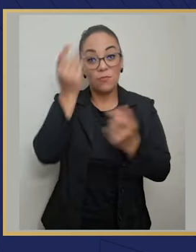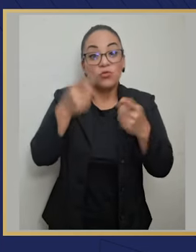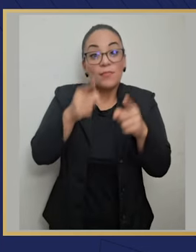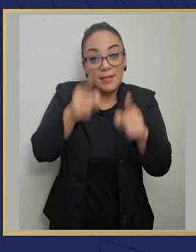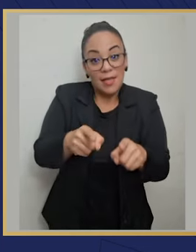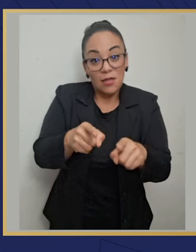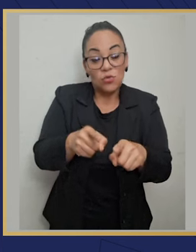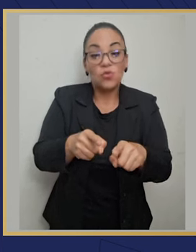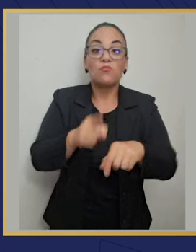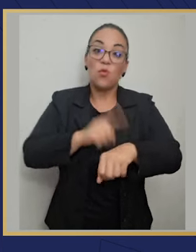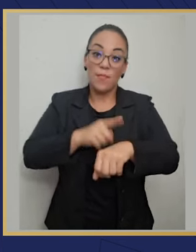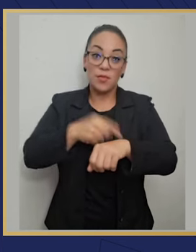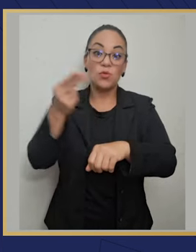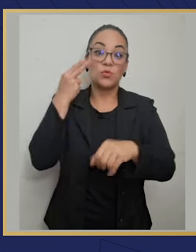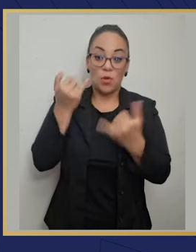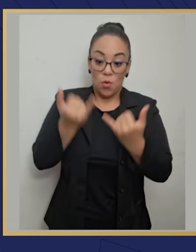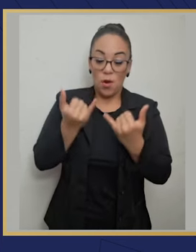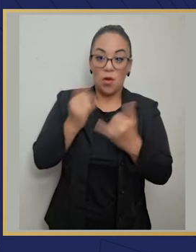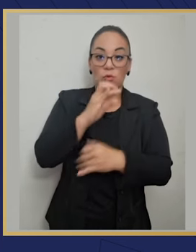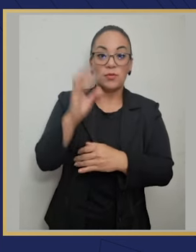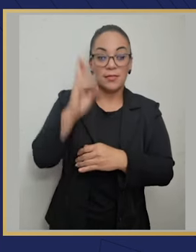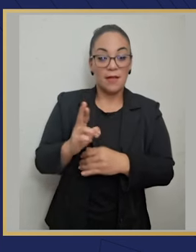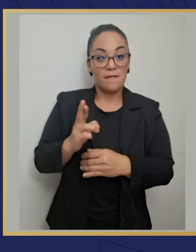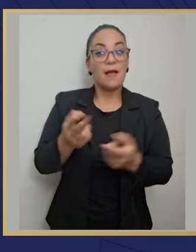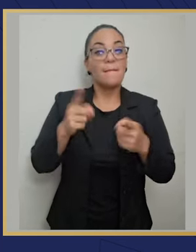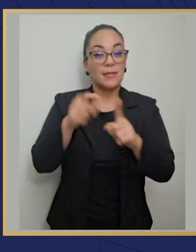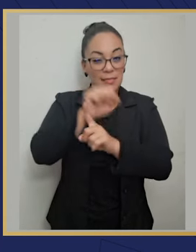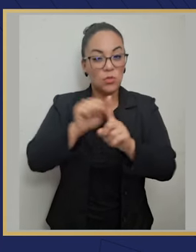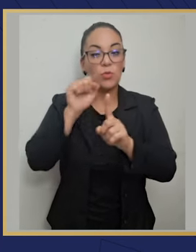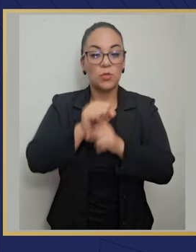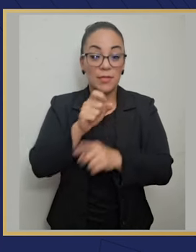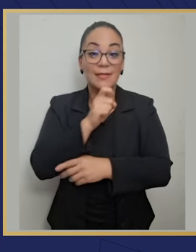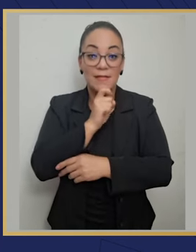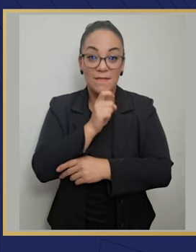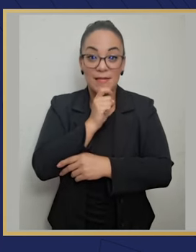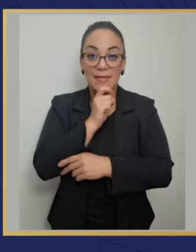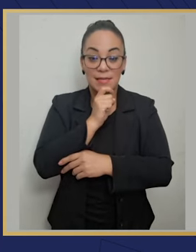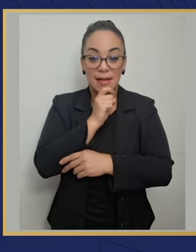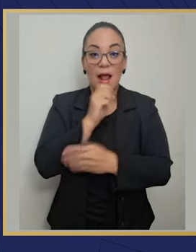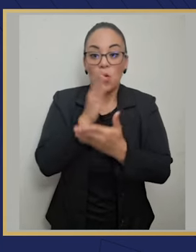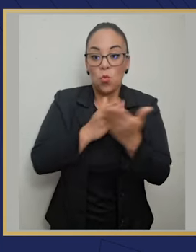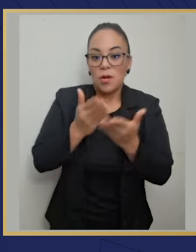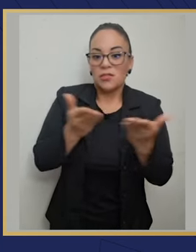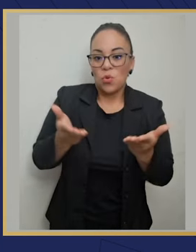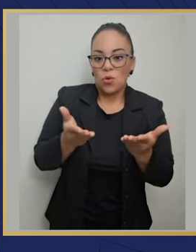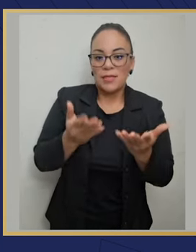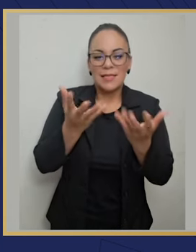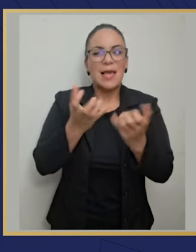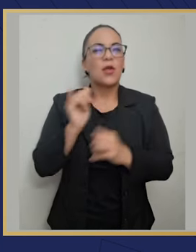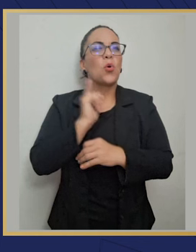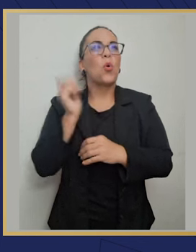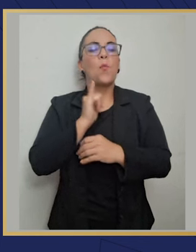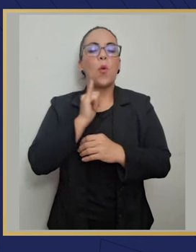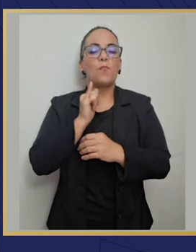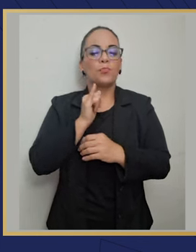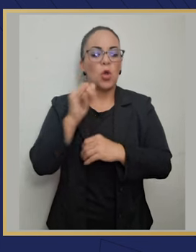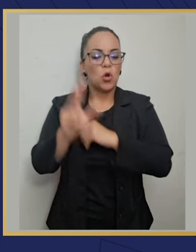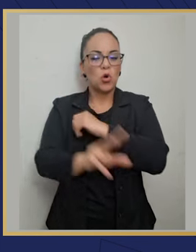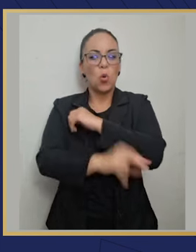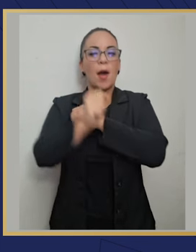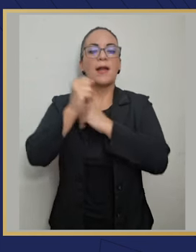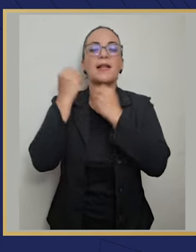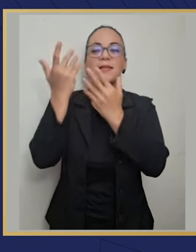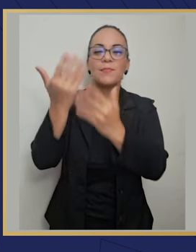tenemos que unirnos más que nunca sabemos todo lo que está pasando en la coyuntura histórica de nuestro país hay situaciones que nos quieren